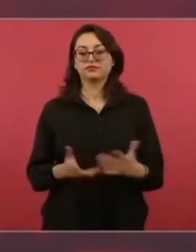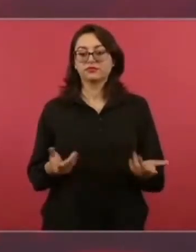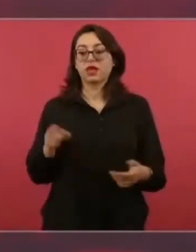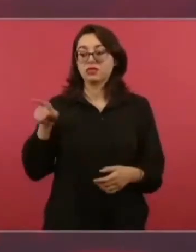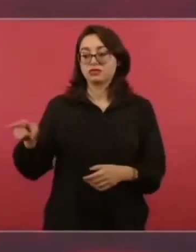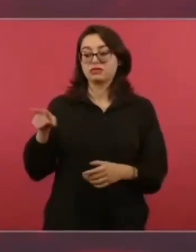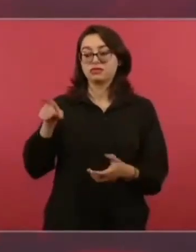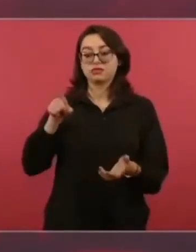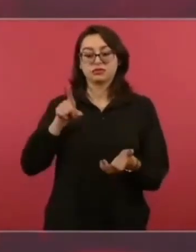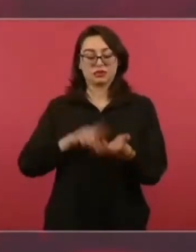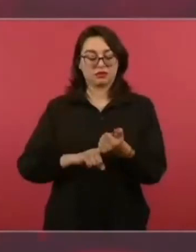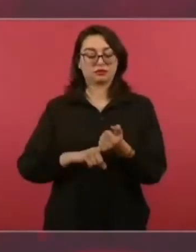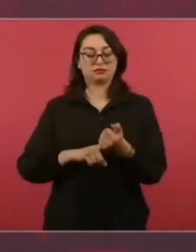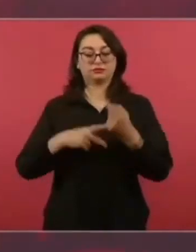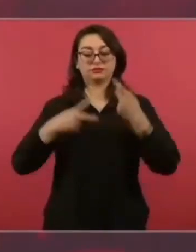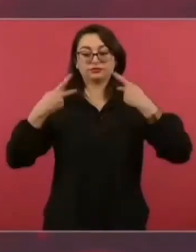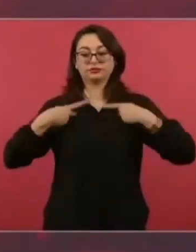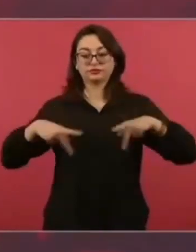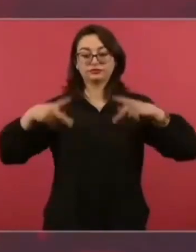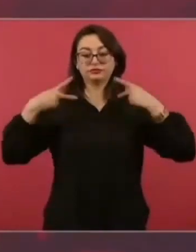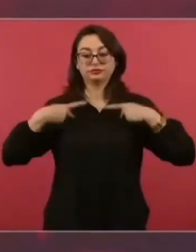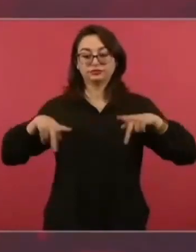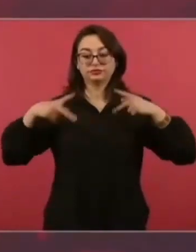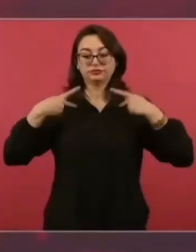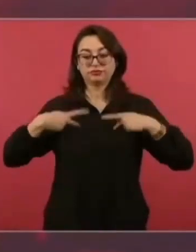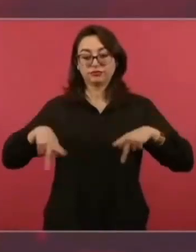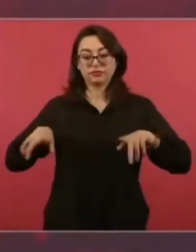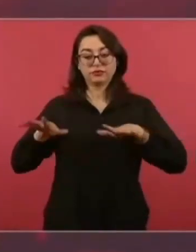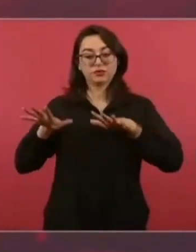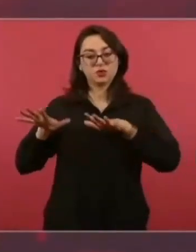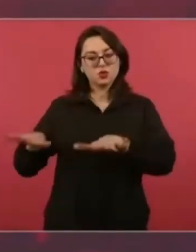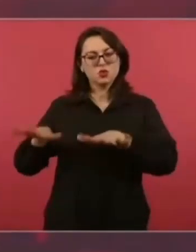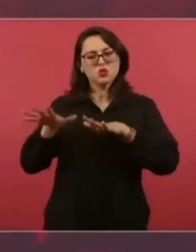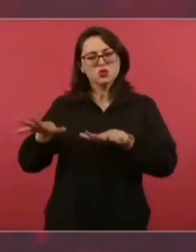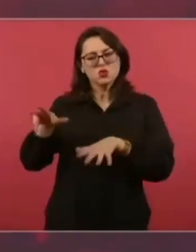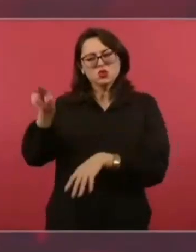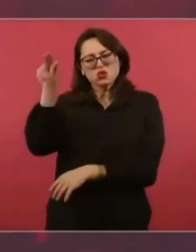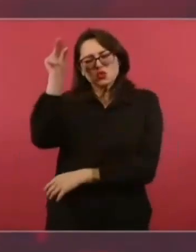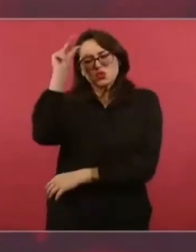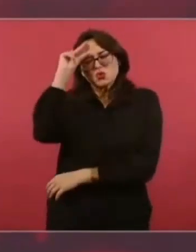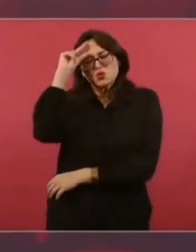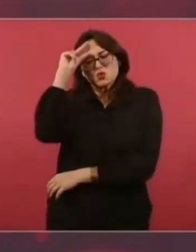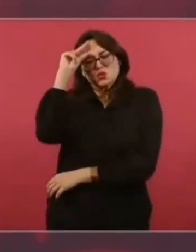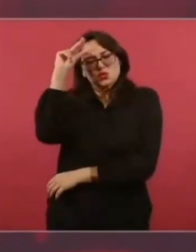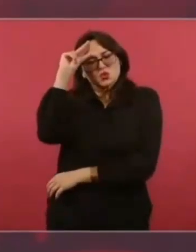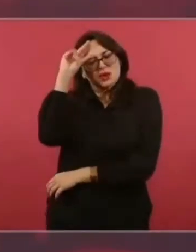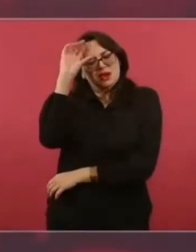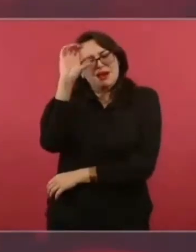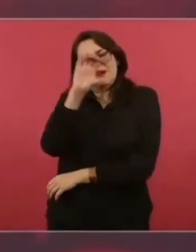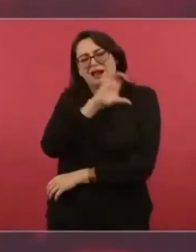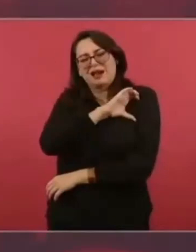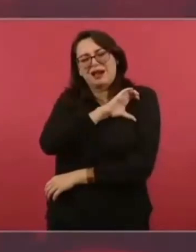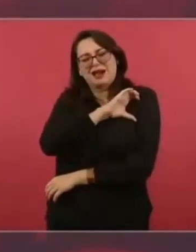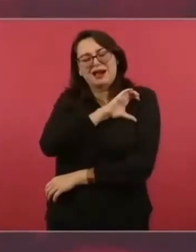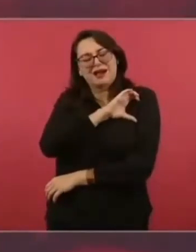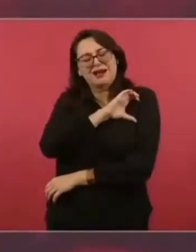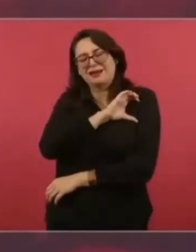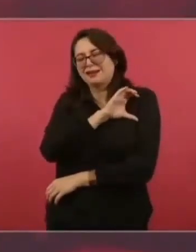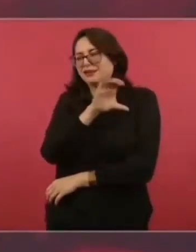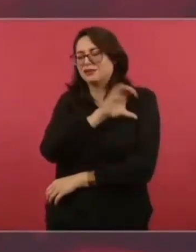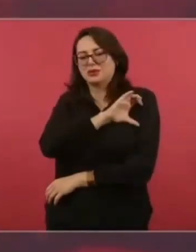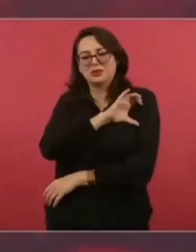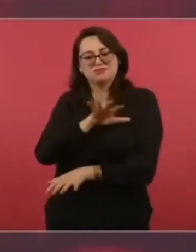quiero mucho, que es uno de los mejores intelectuales de México, Enrique Semo,